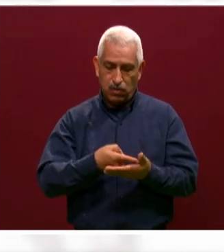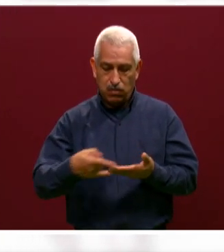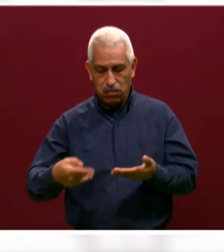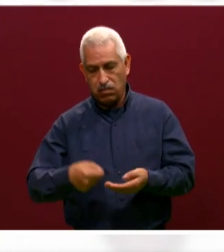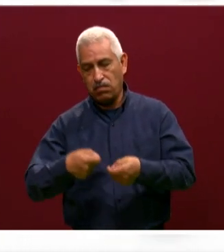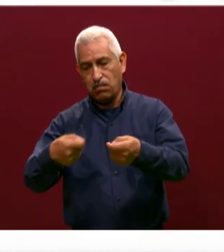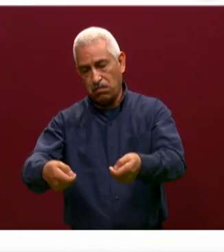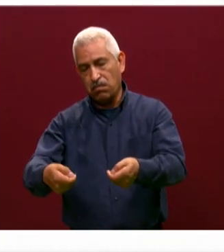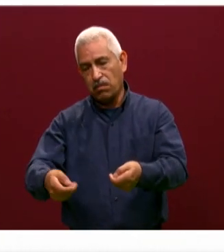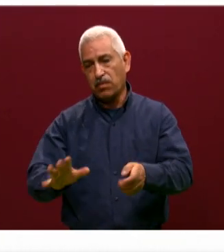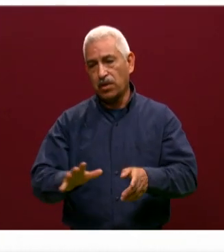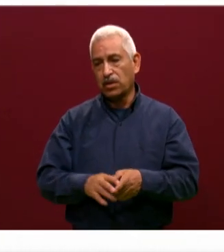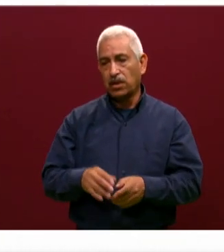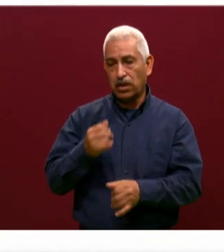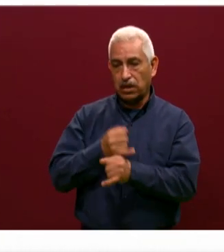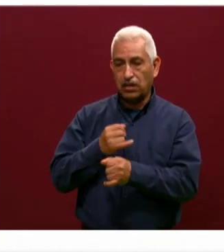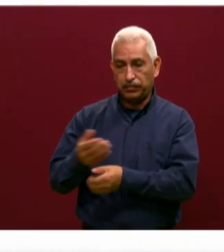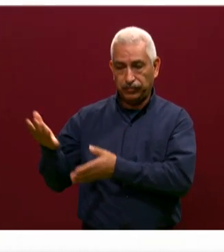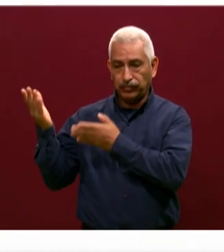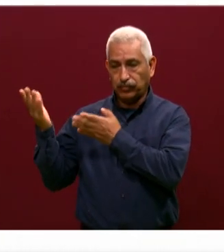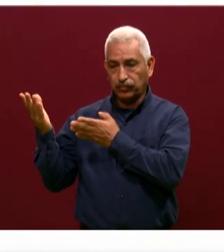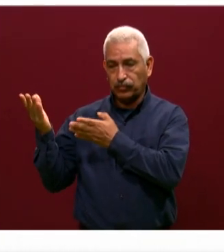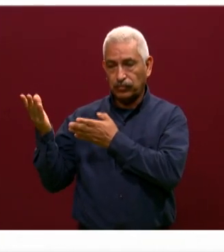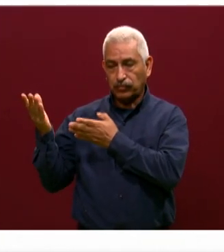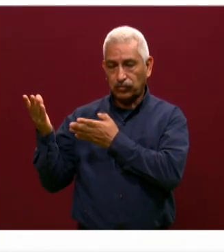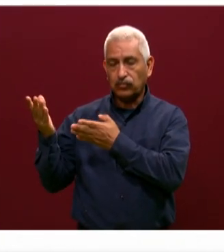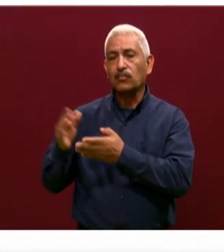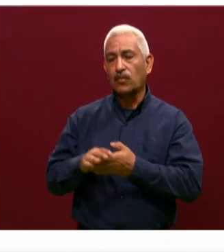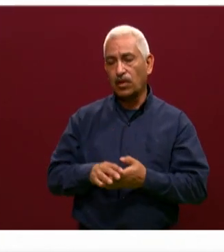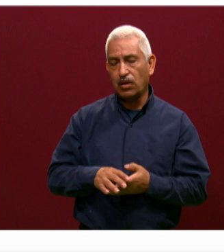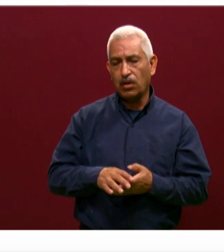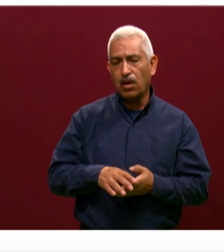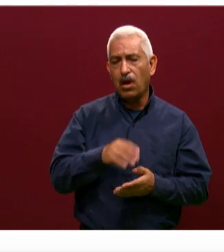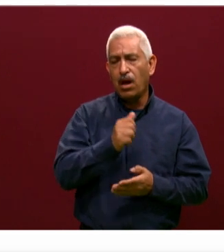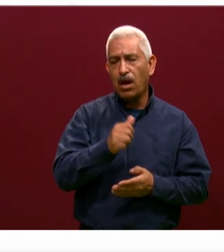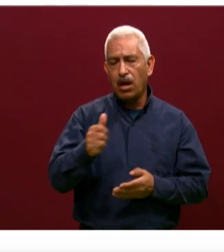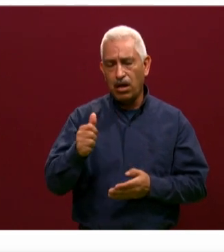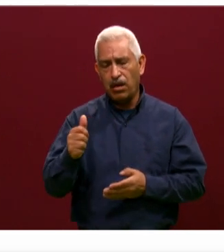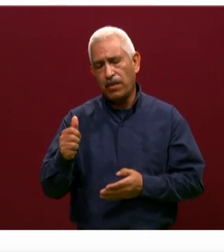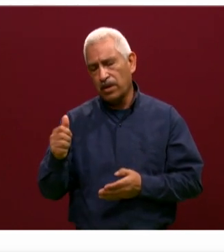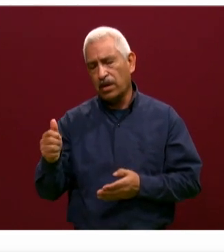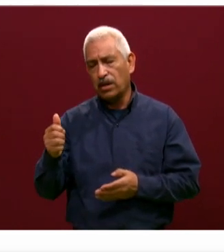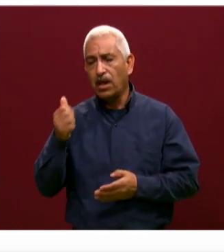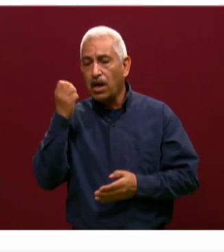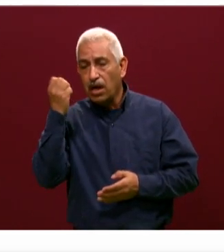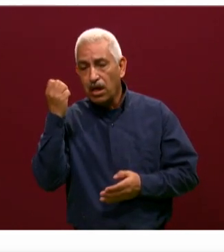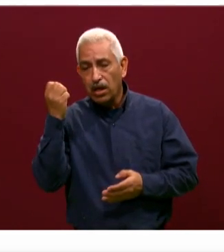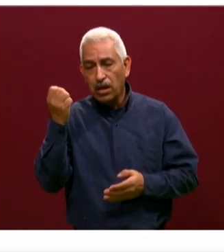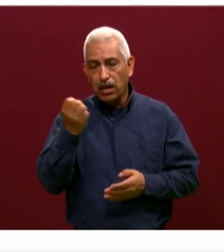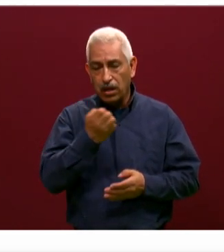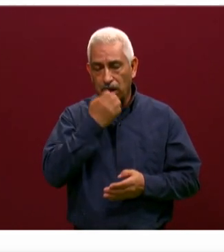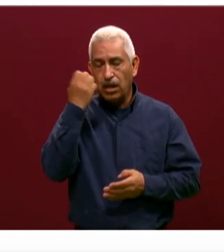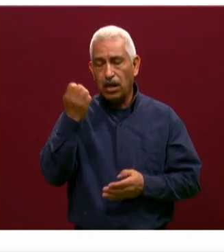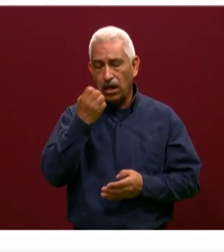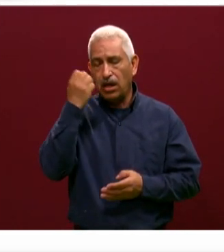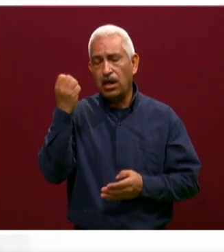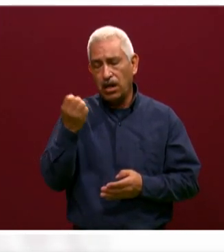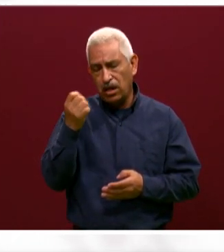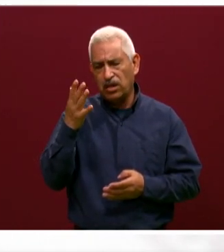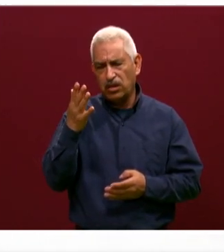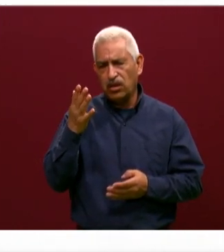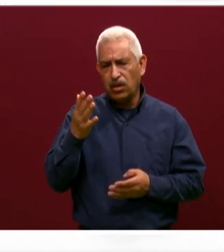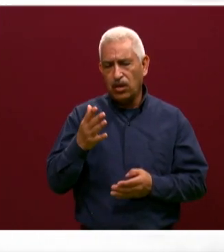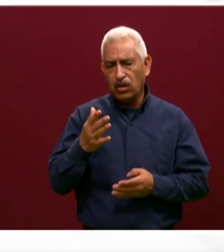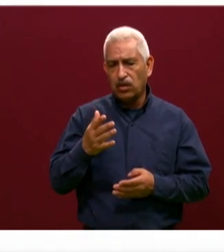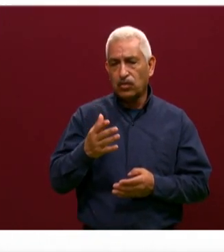las plataformas y las condiciones de cada plantel, ¿no? Porque hay planteles que sí va a ser necesario que vayan, pero no vamos a decir van a formar